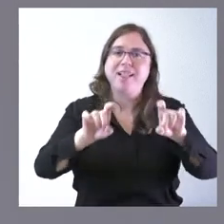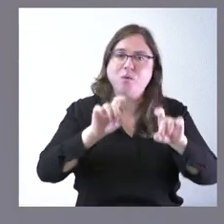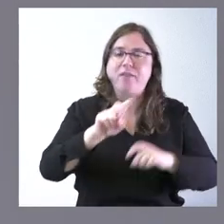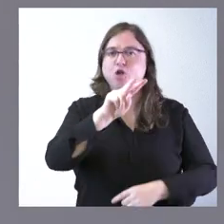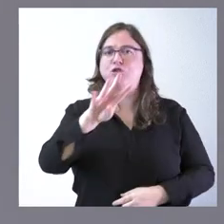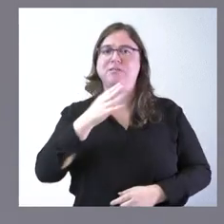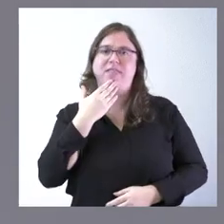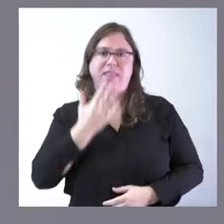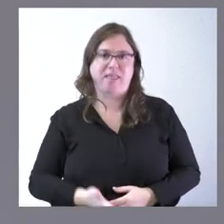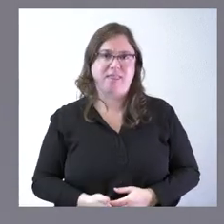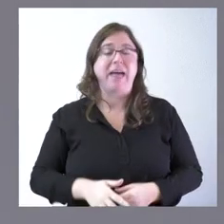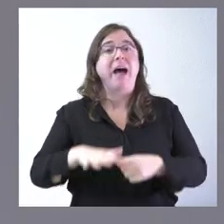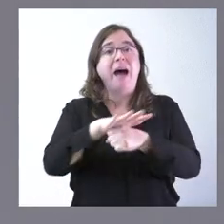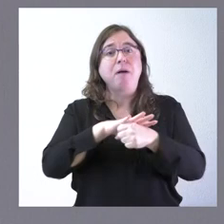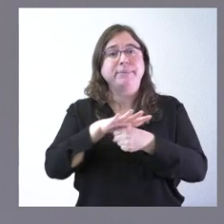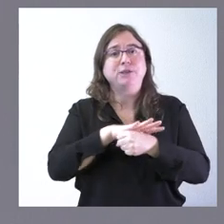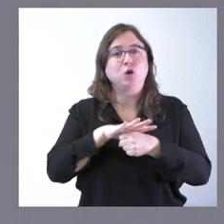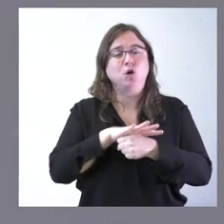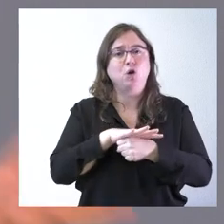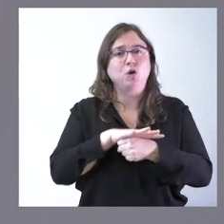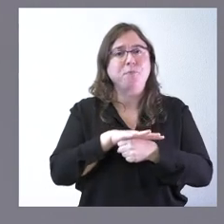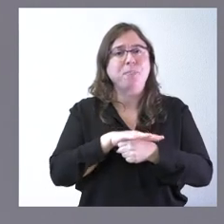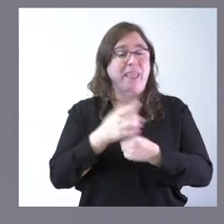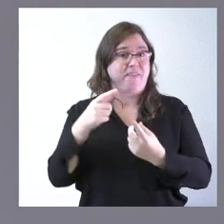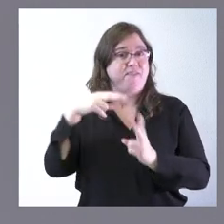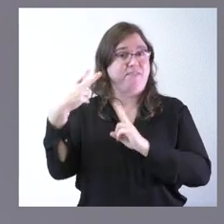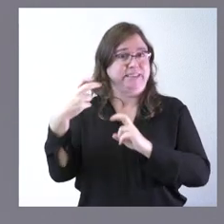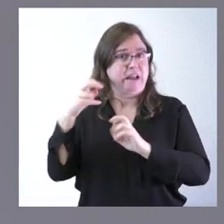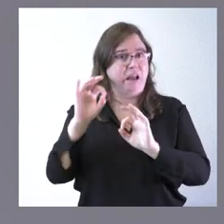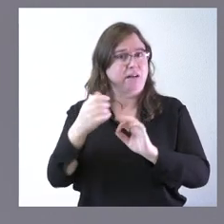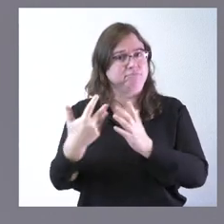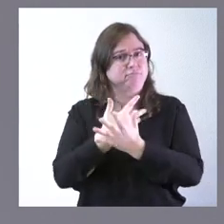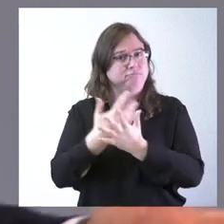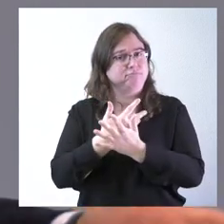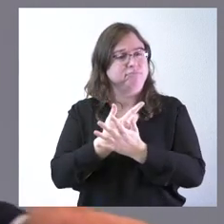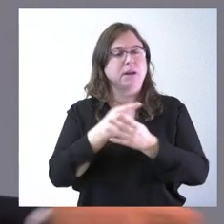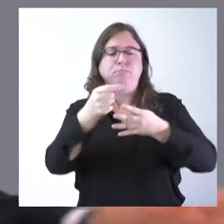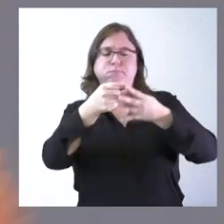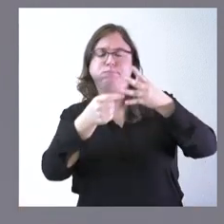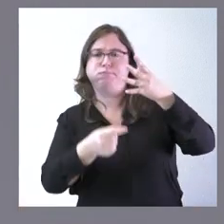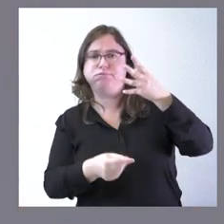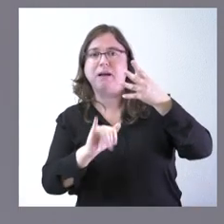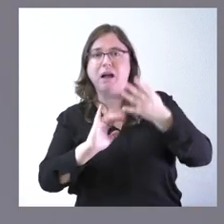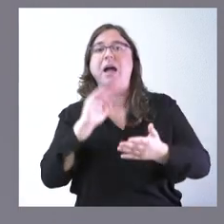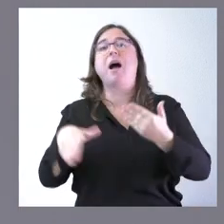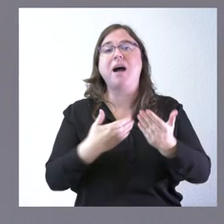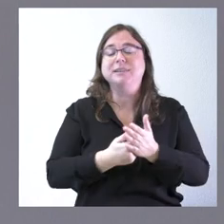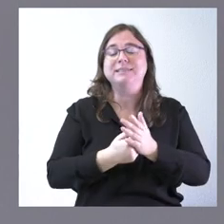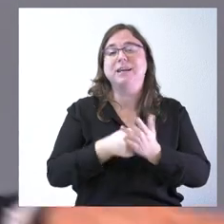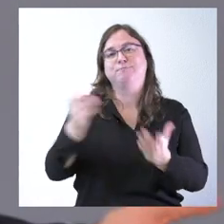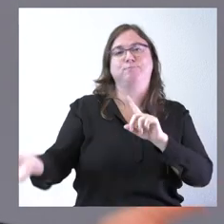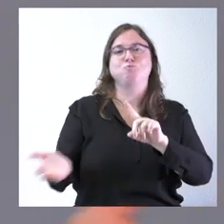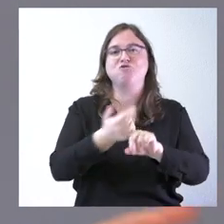hemos puesto en marcha en el ámbito de fiscalidad que usted plantea hay varias vías de llegar a la reducción de impuestos